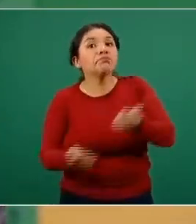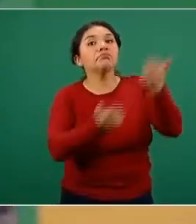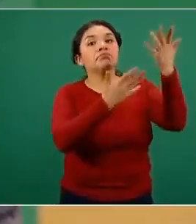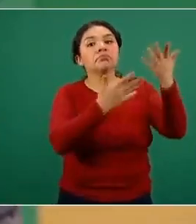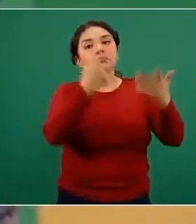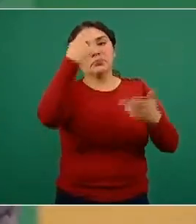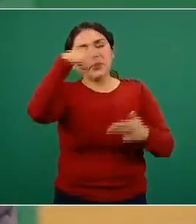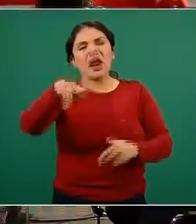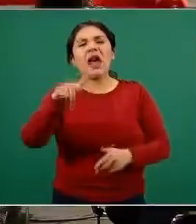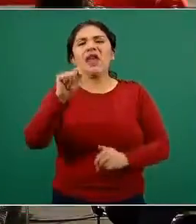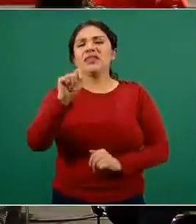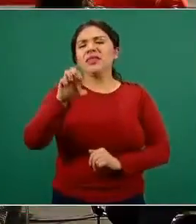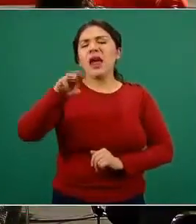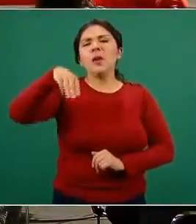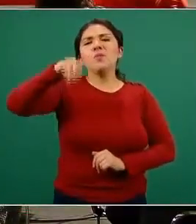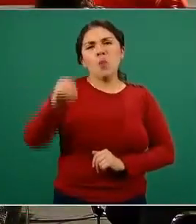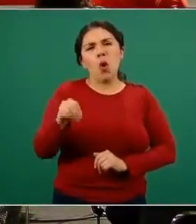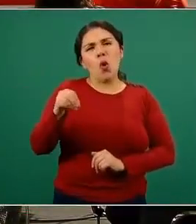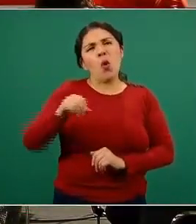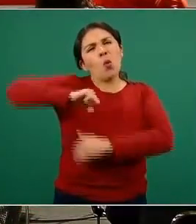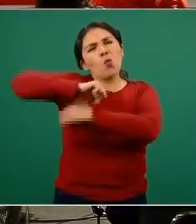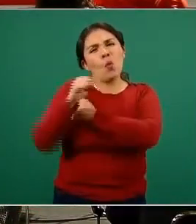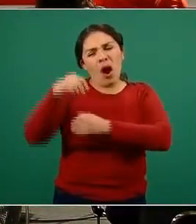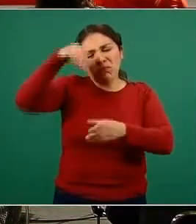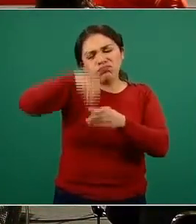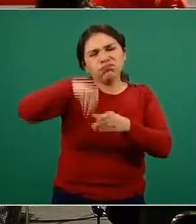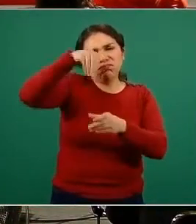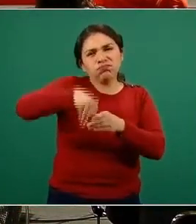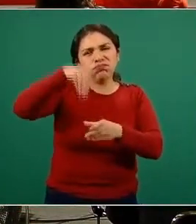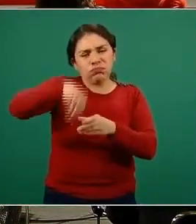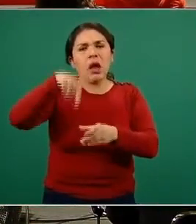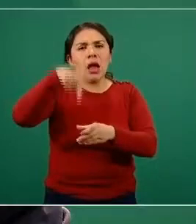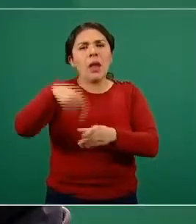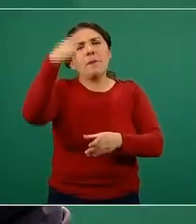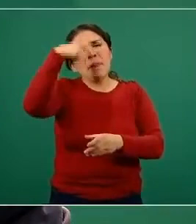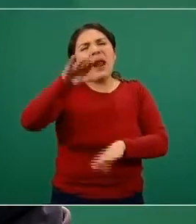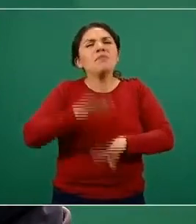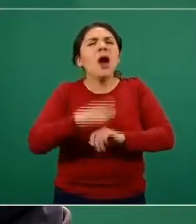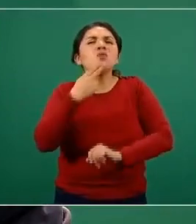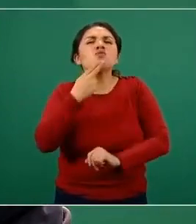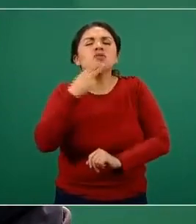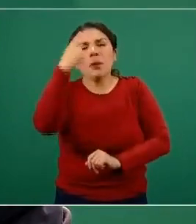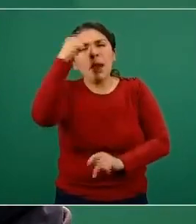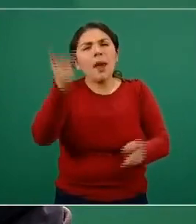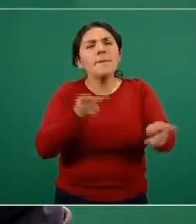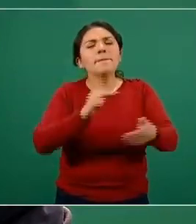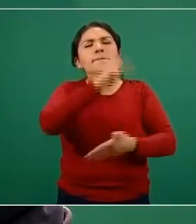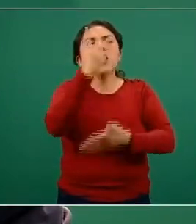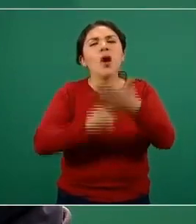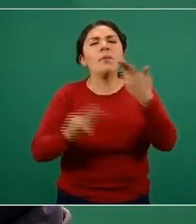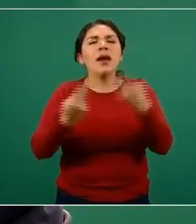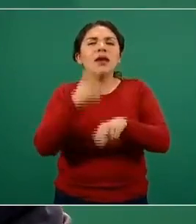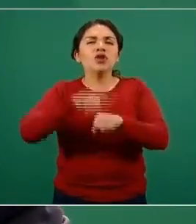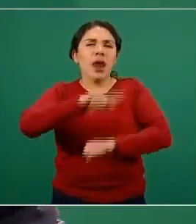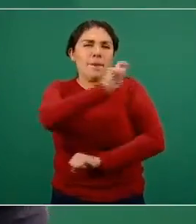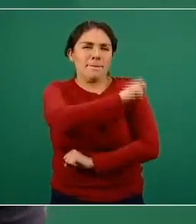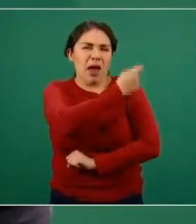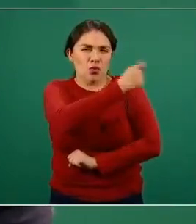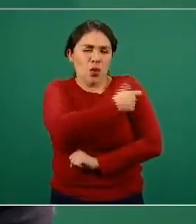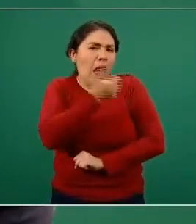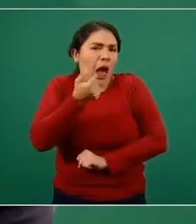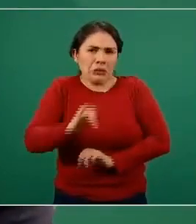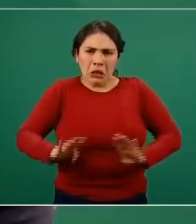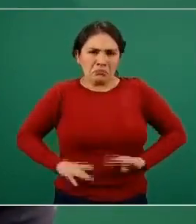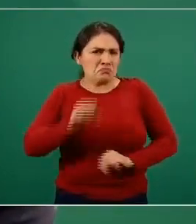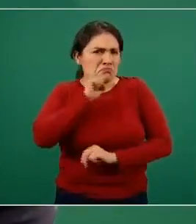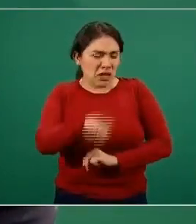termos portátiles que convencionalmente se usan en el Programa Nacional de Vacunación y